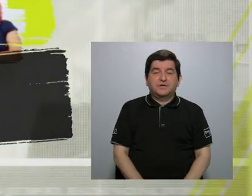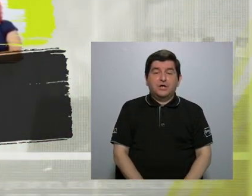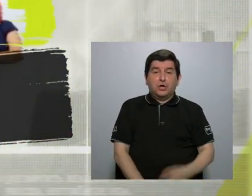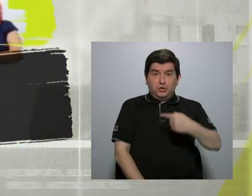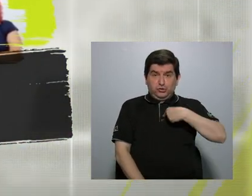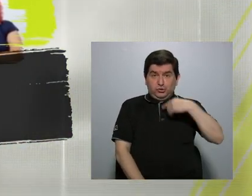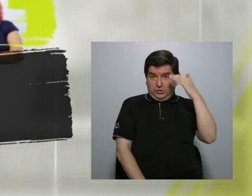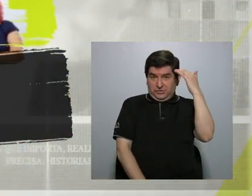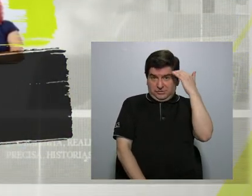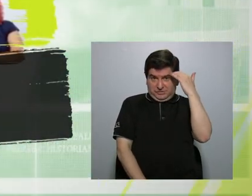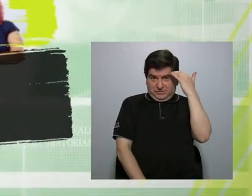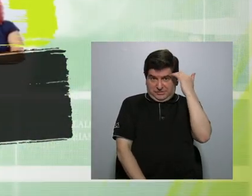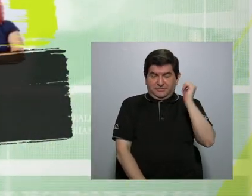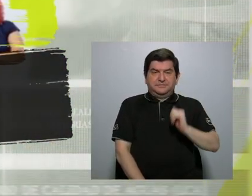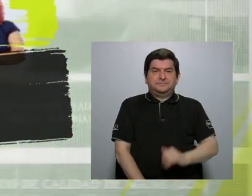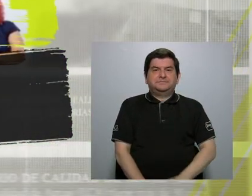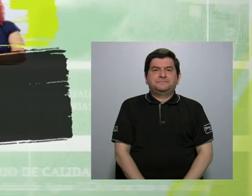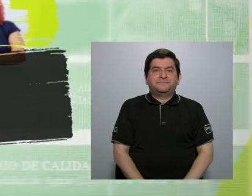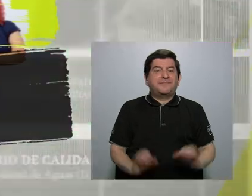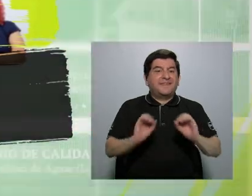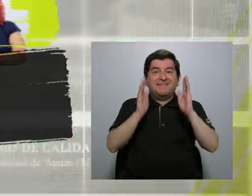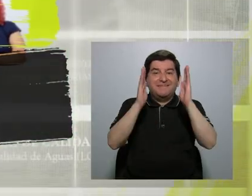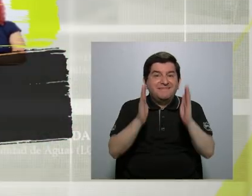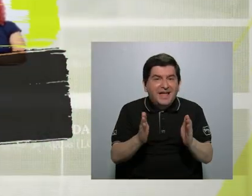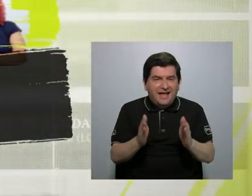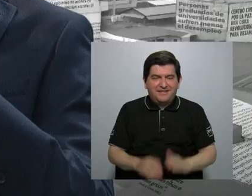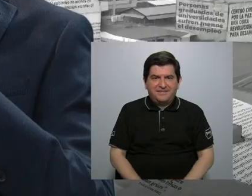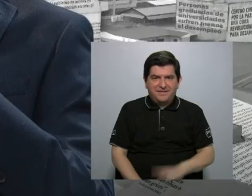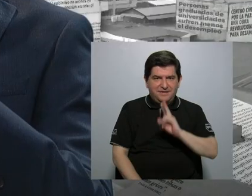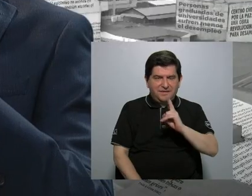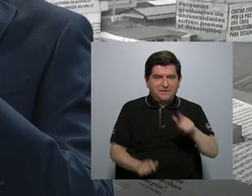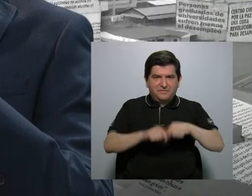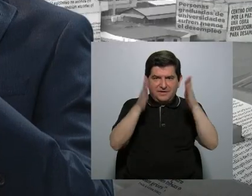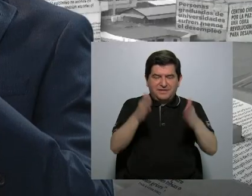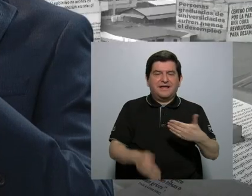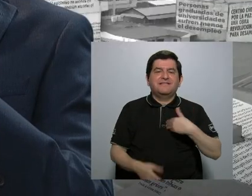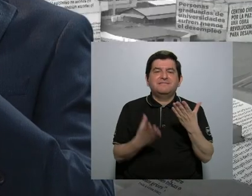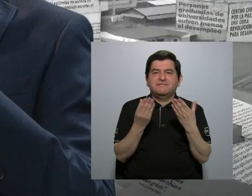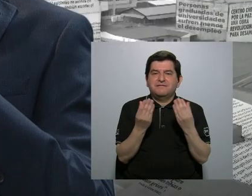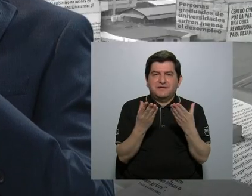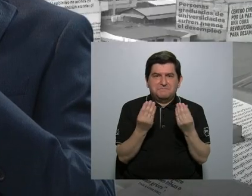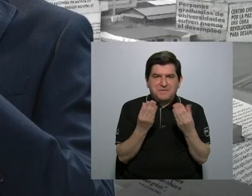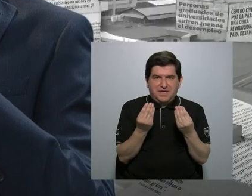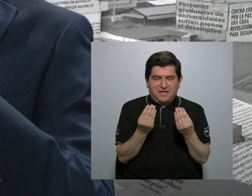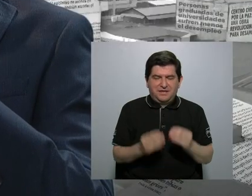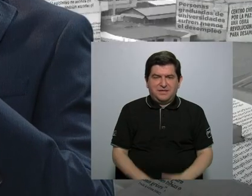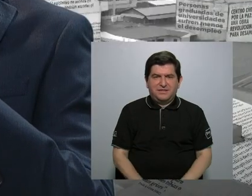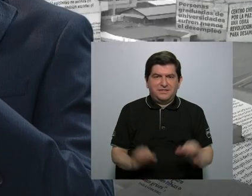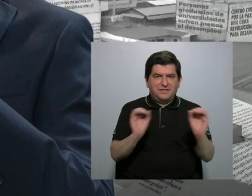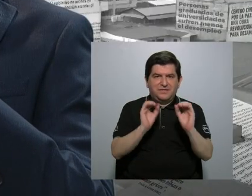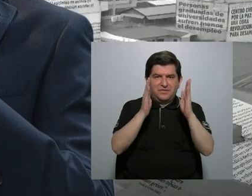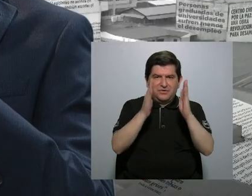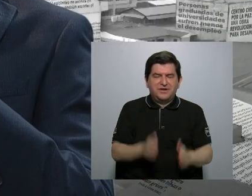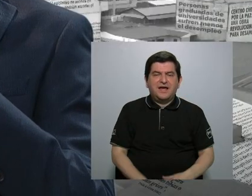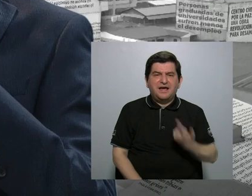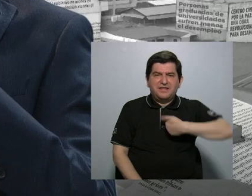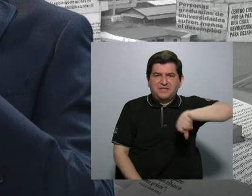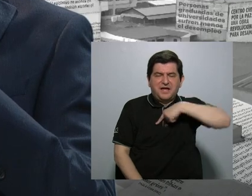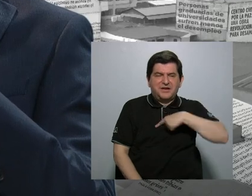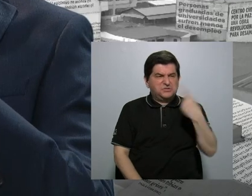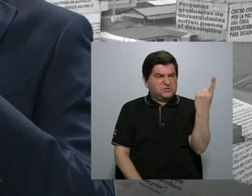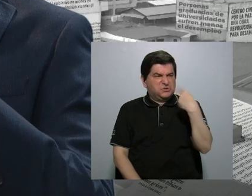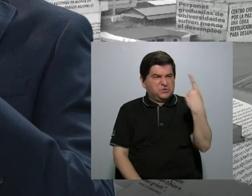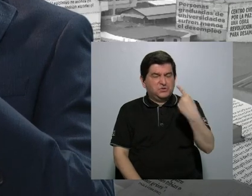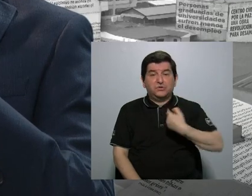donde yo tengo entendimiento, nadie que realmente sea periodista tiene miedo. Nadie nos va a atemorizar, porque